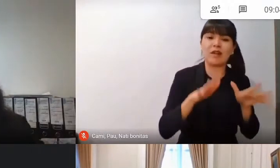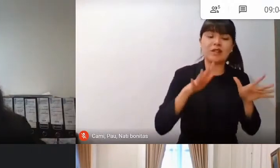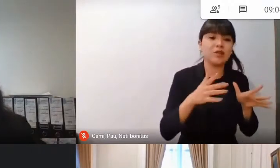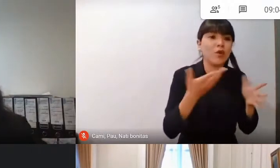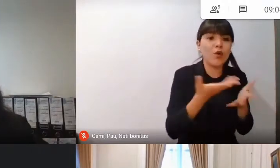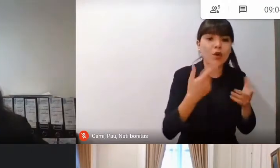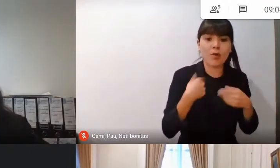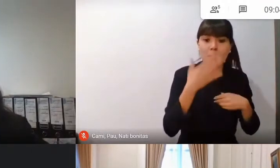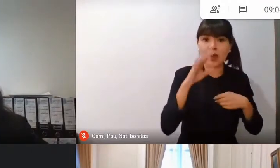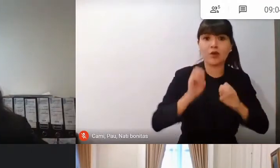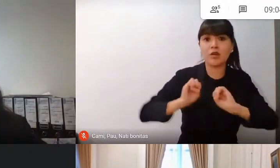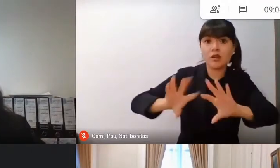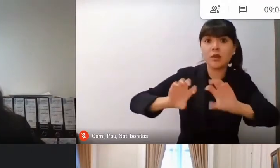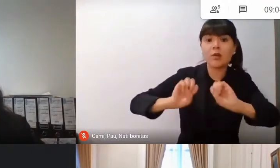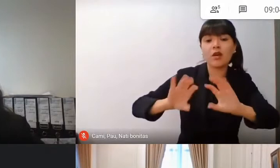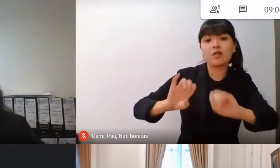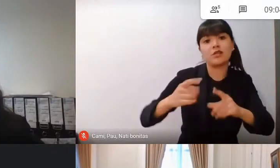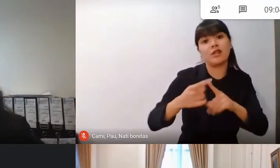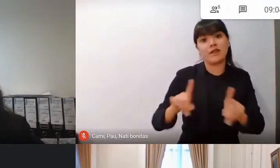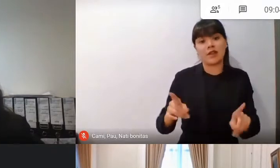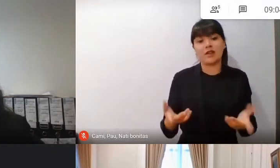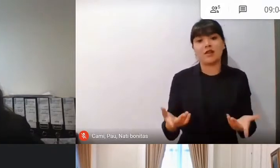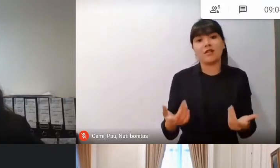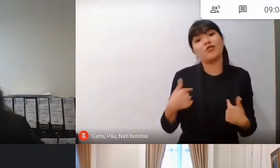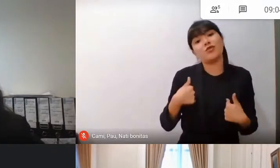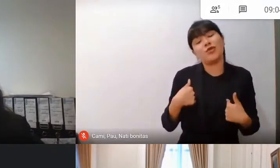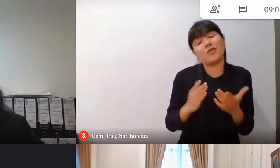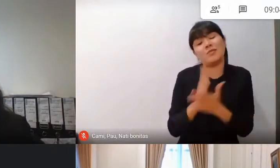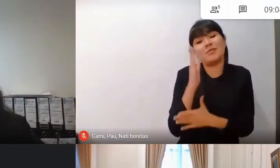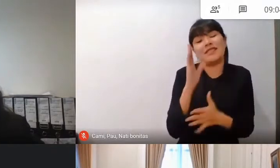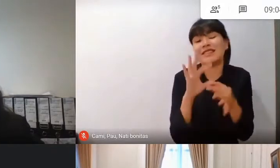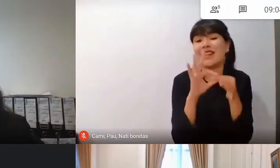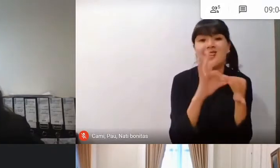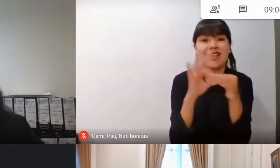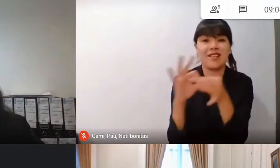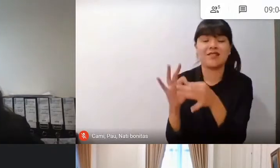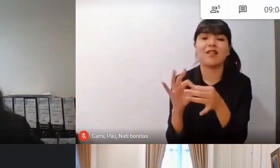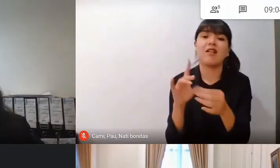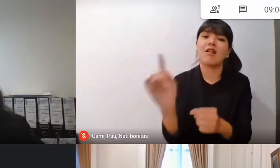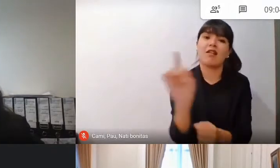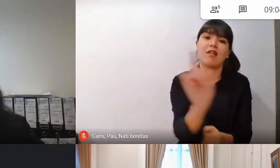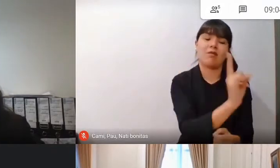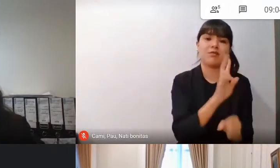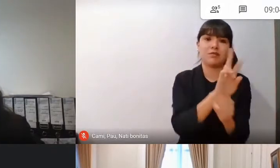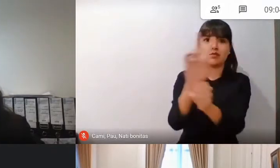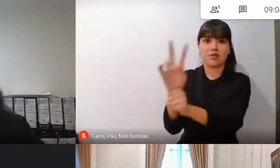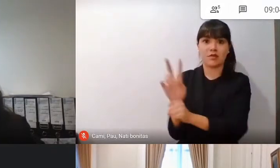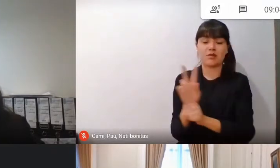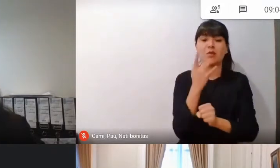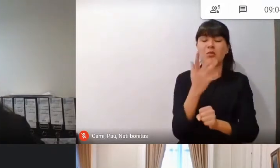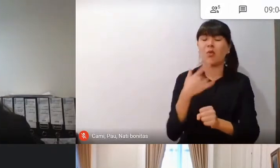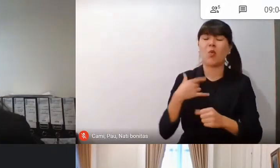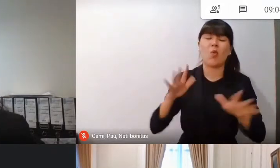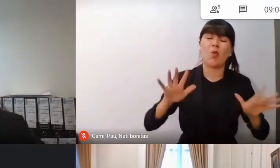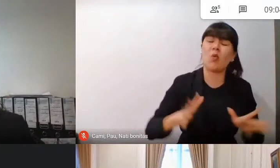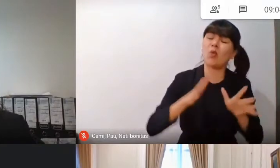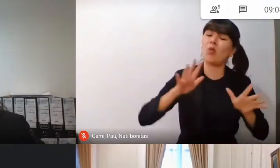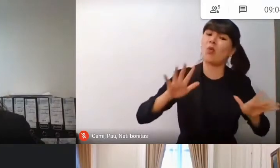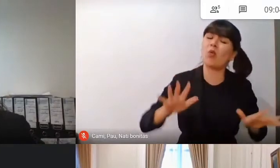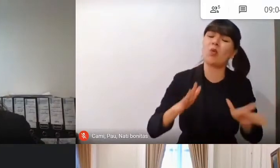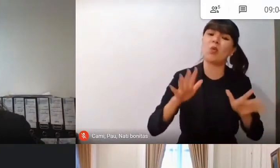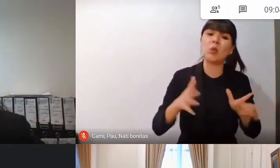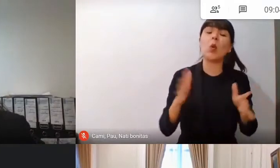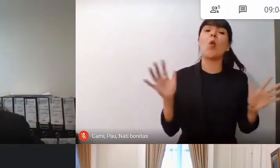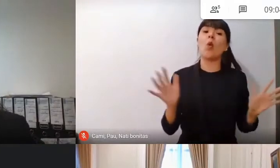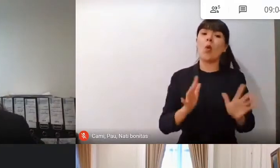manera distinta? Y ahí quiero partir agradeciendo muy especialmente a los profesores, porque han hecho un tremendo esfuerzo. Todos nos hemos